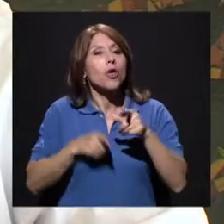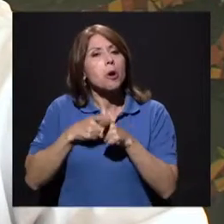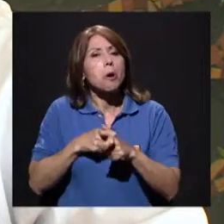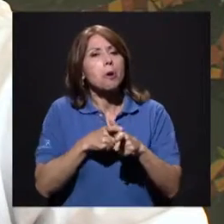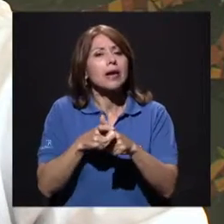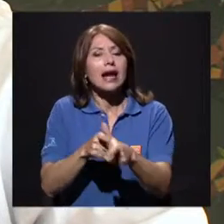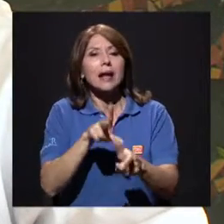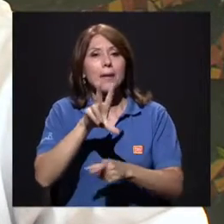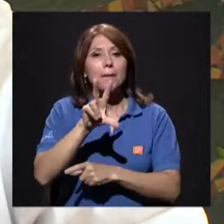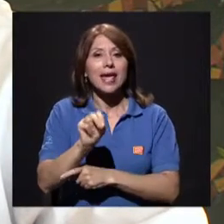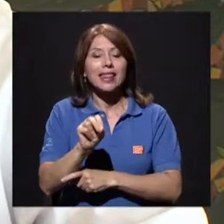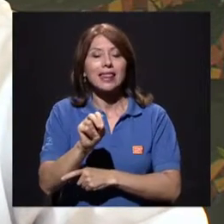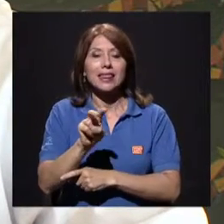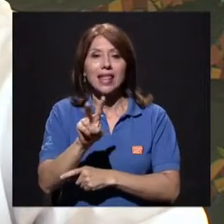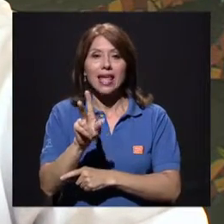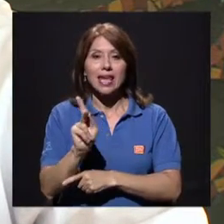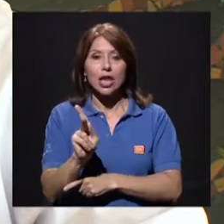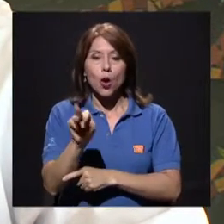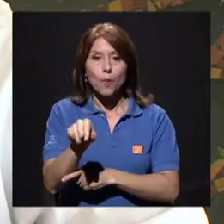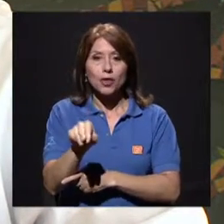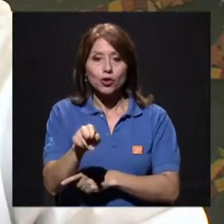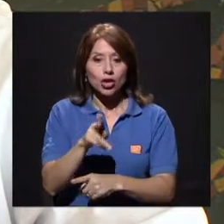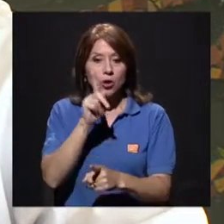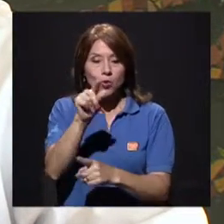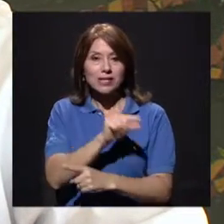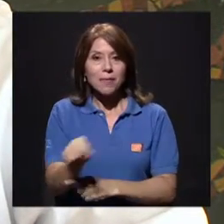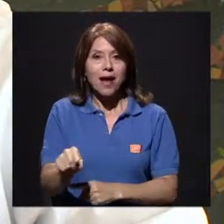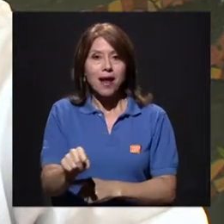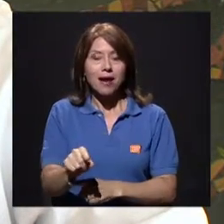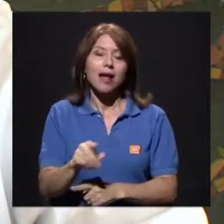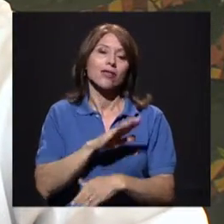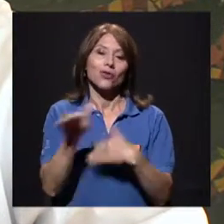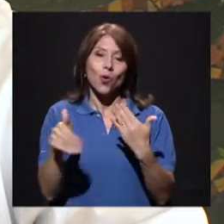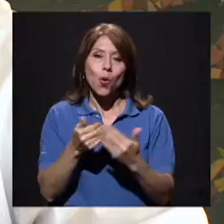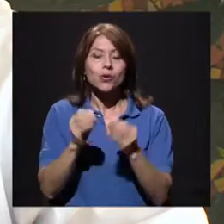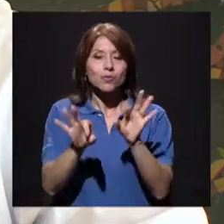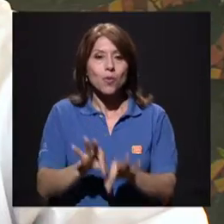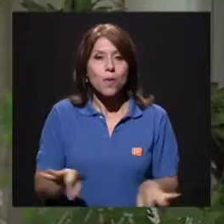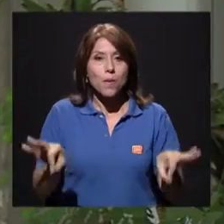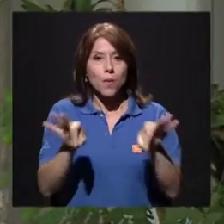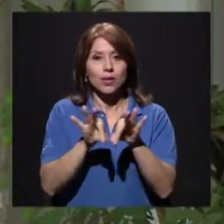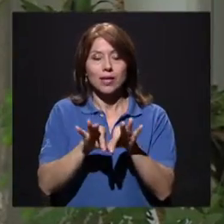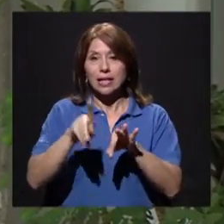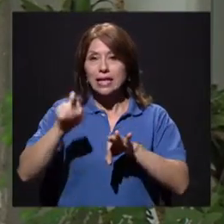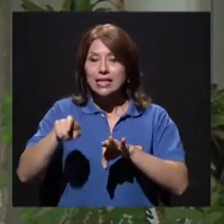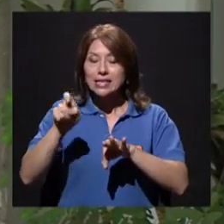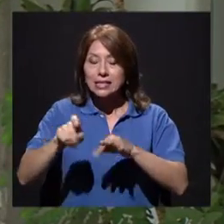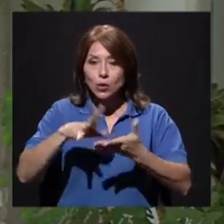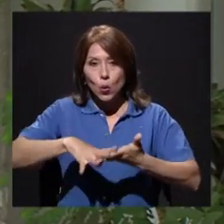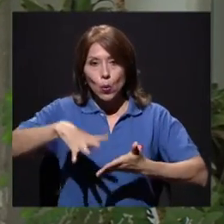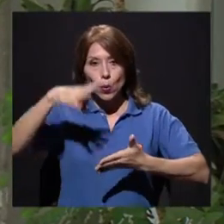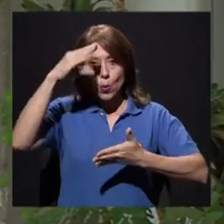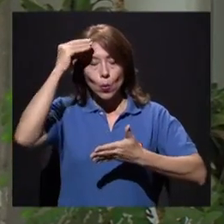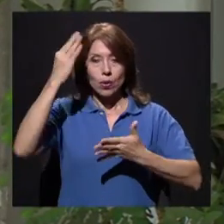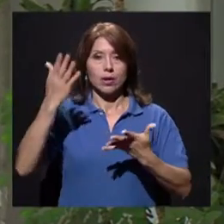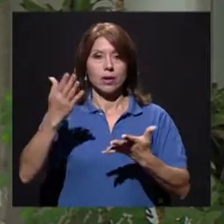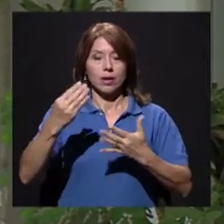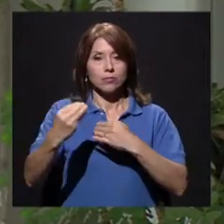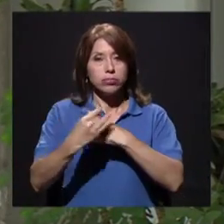Entonces, todo es regular. Pero sí necesito el asesoramiento. Tanto como la parte física, claro.